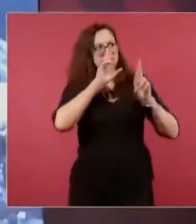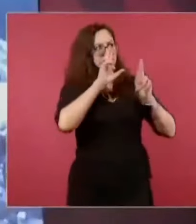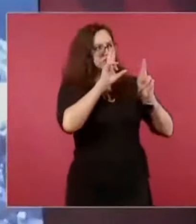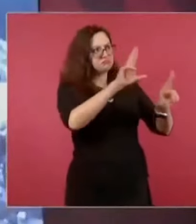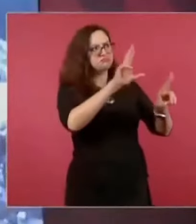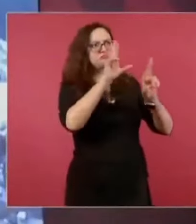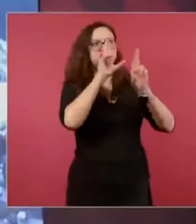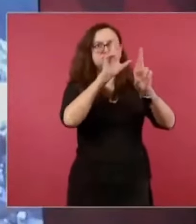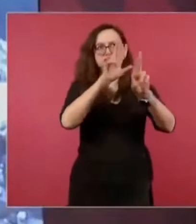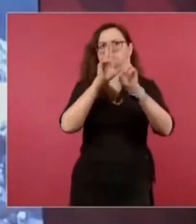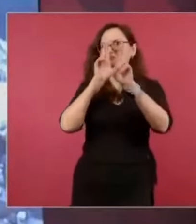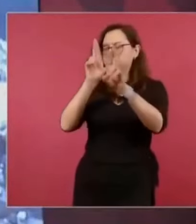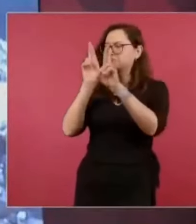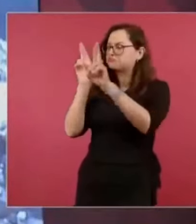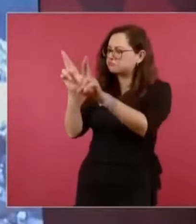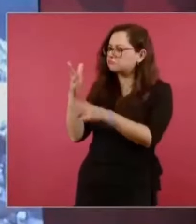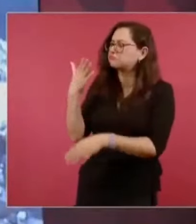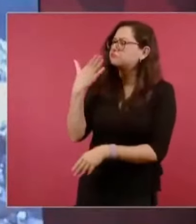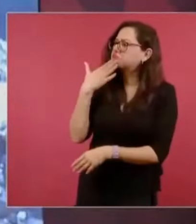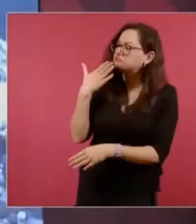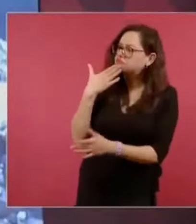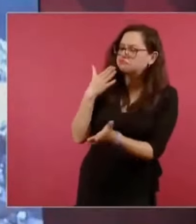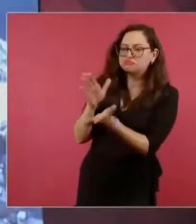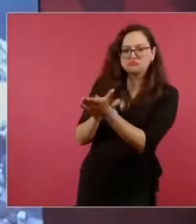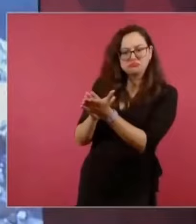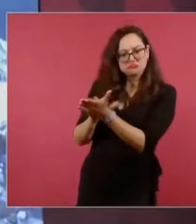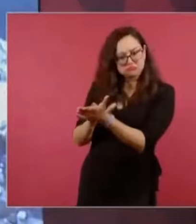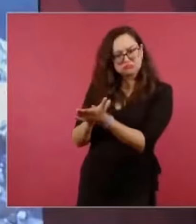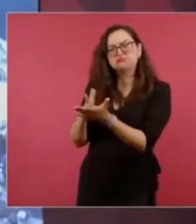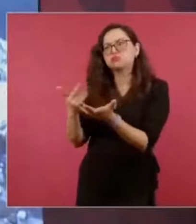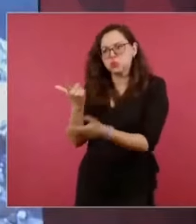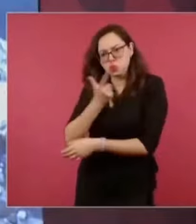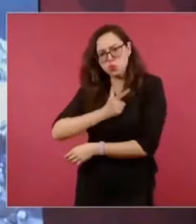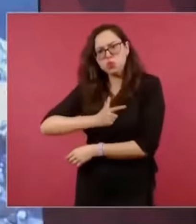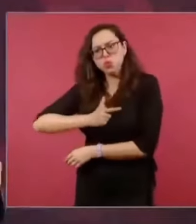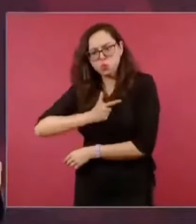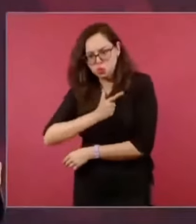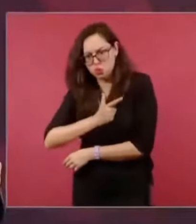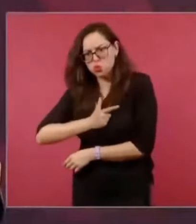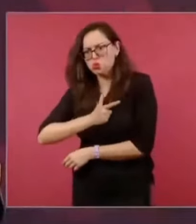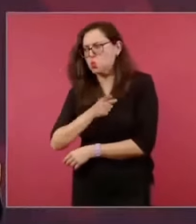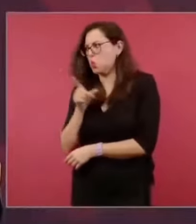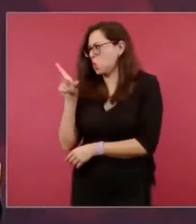que mantuvieran esa postura de no